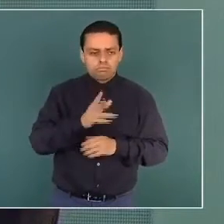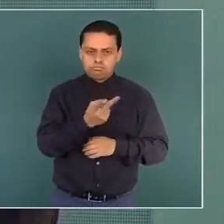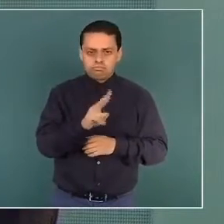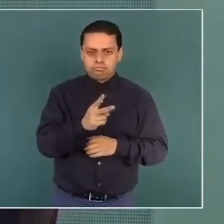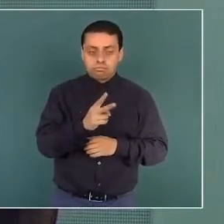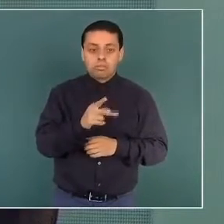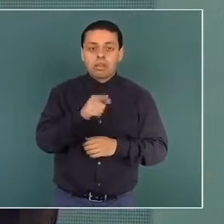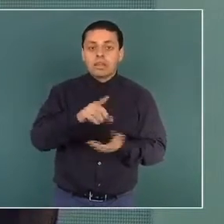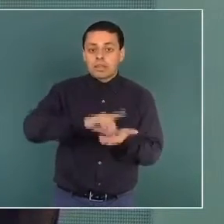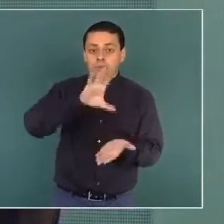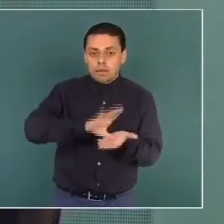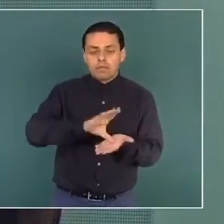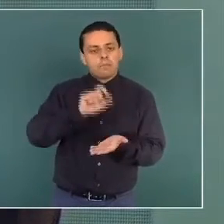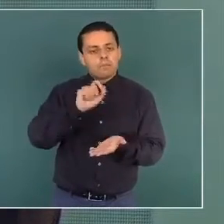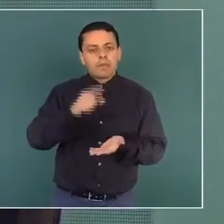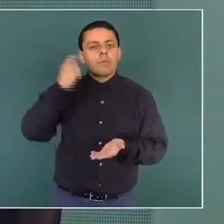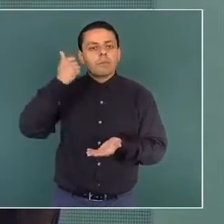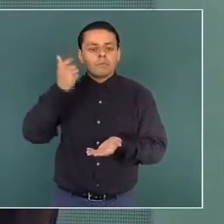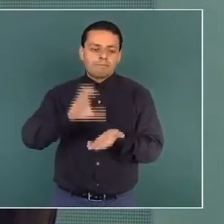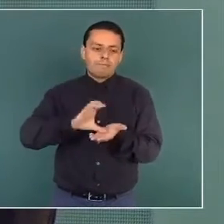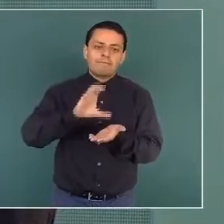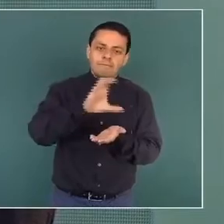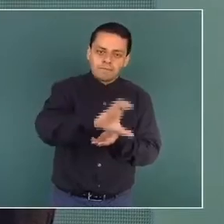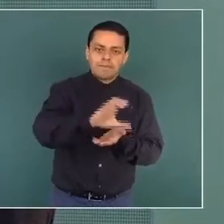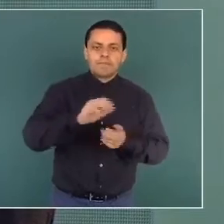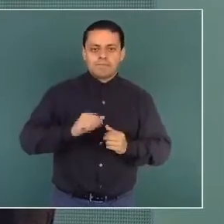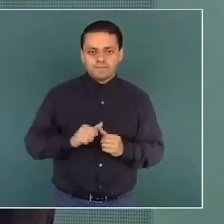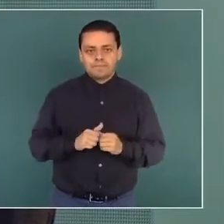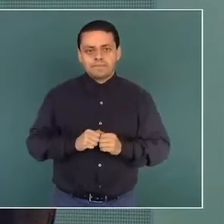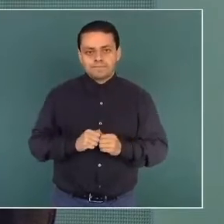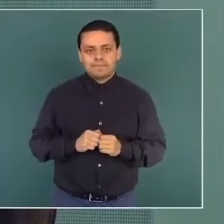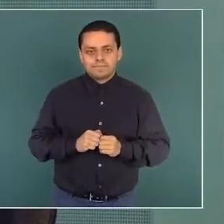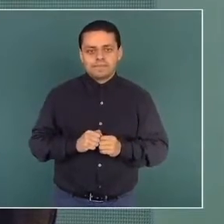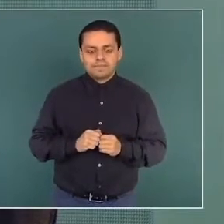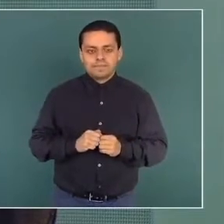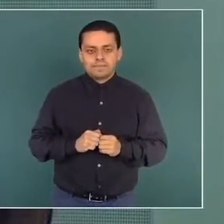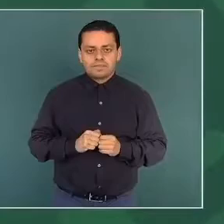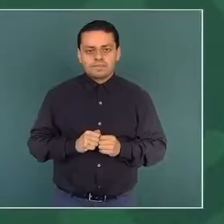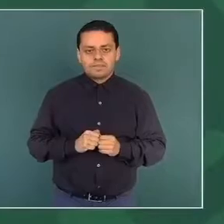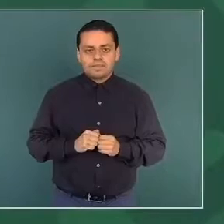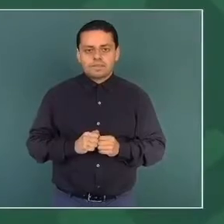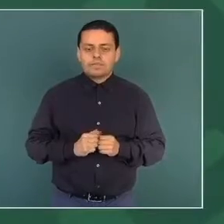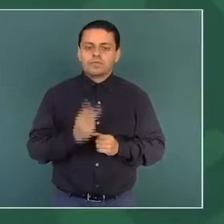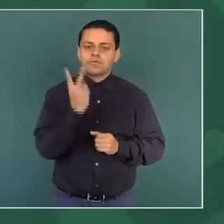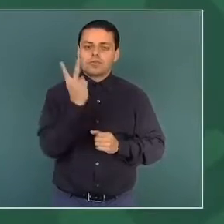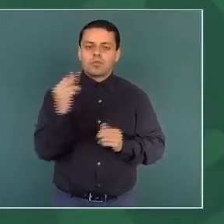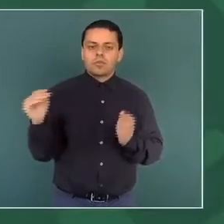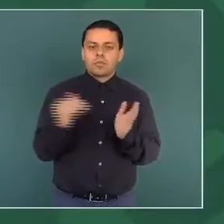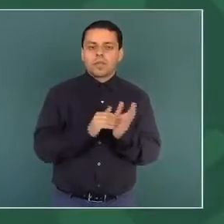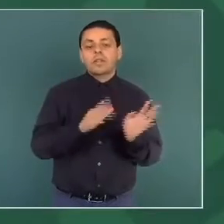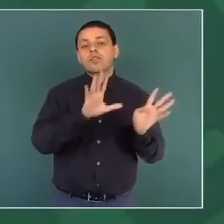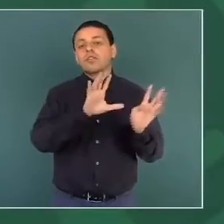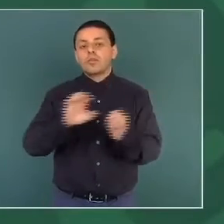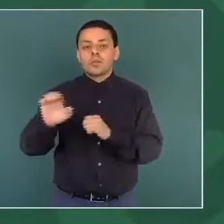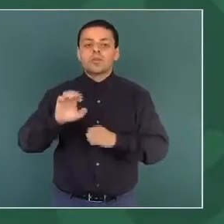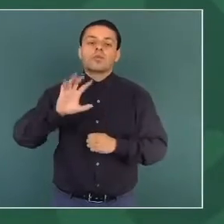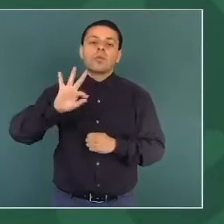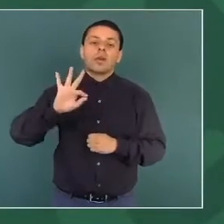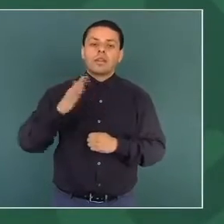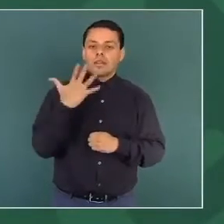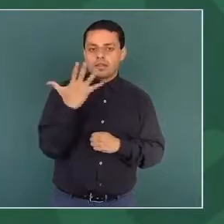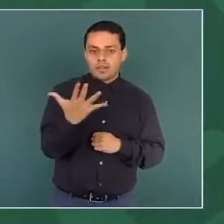una pensión igual que la de los adultos mayores. 2.945